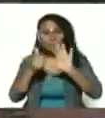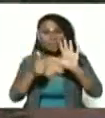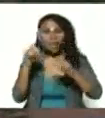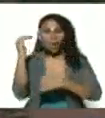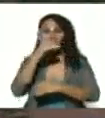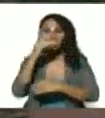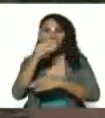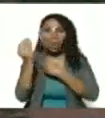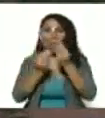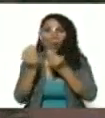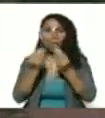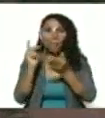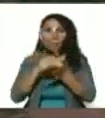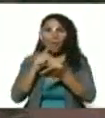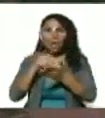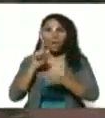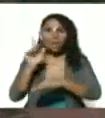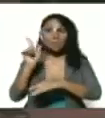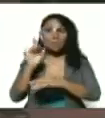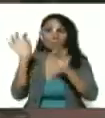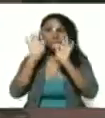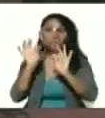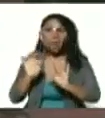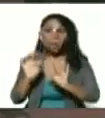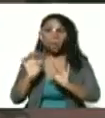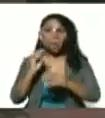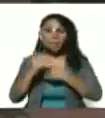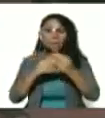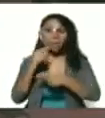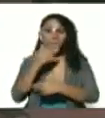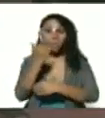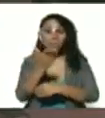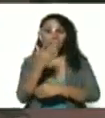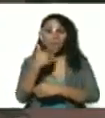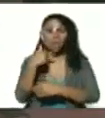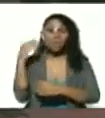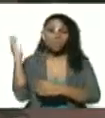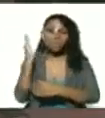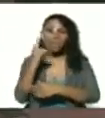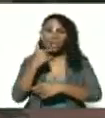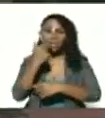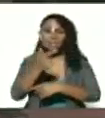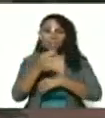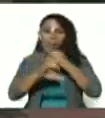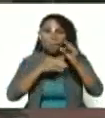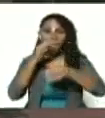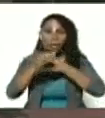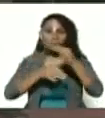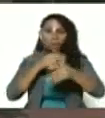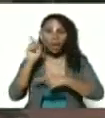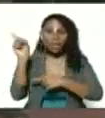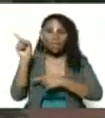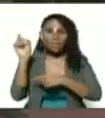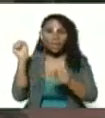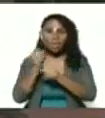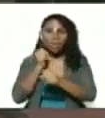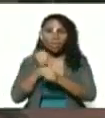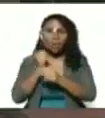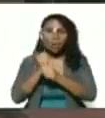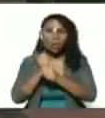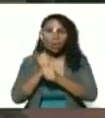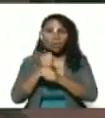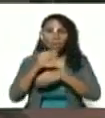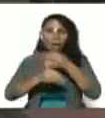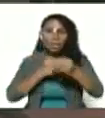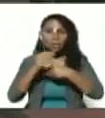como parte de ese mecanismo que usted viene mencionando de esa operación Cóndor que se